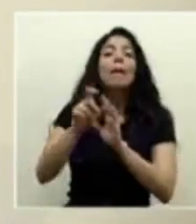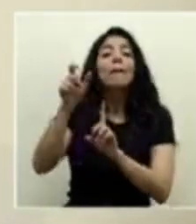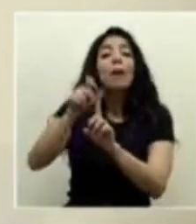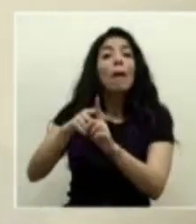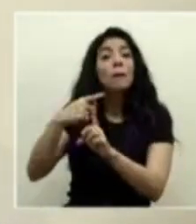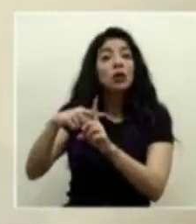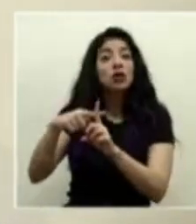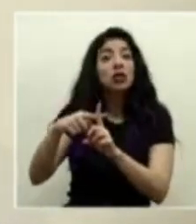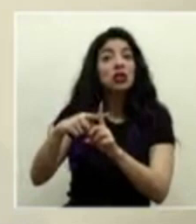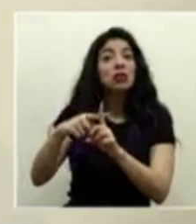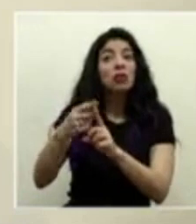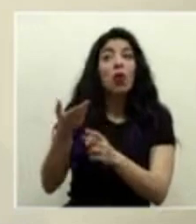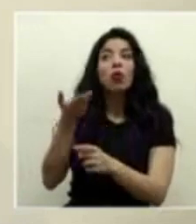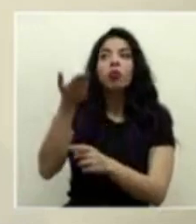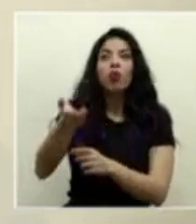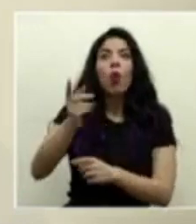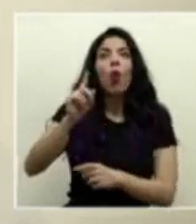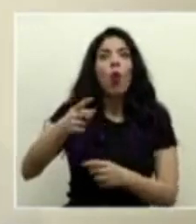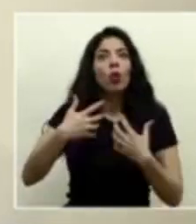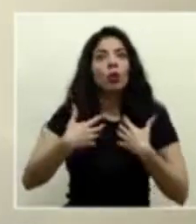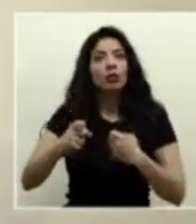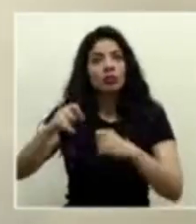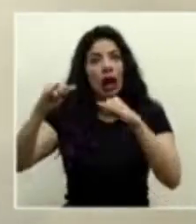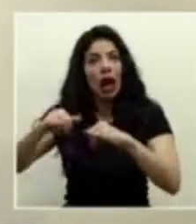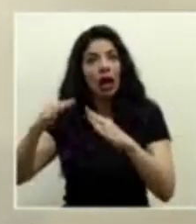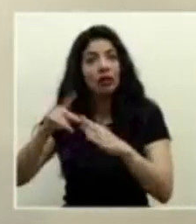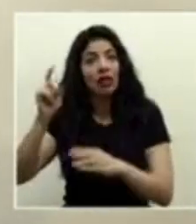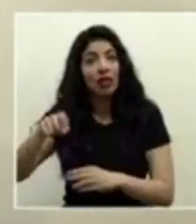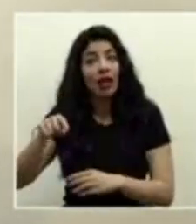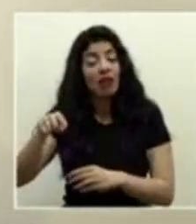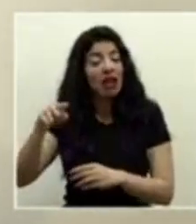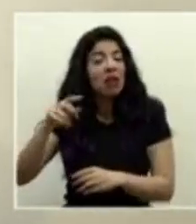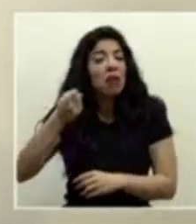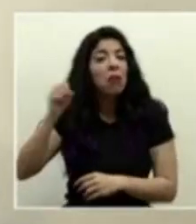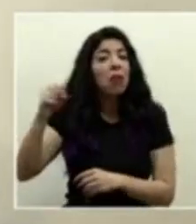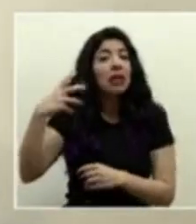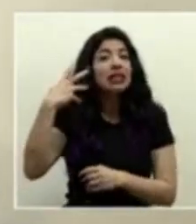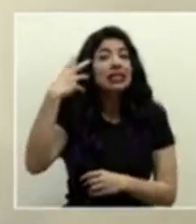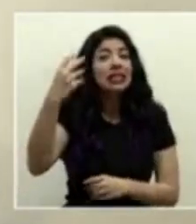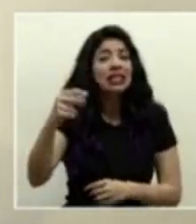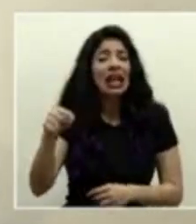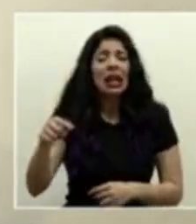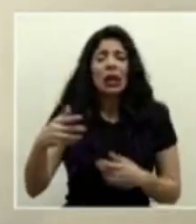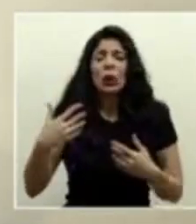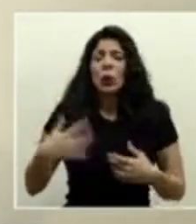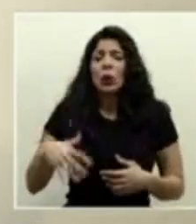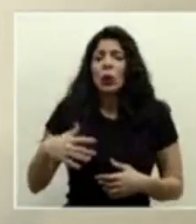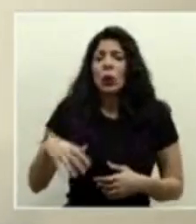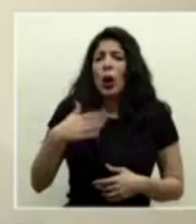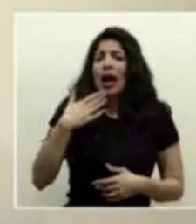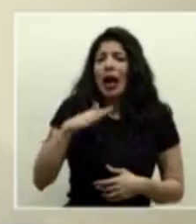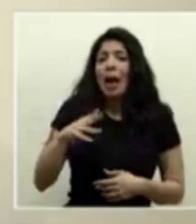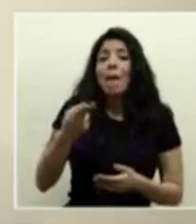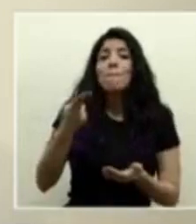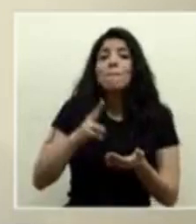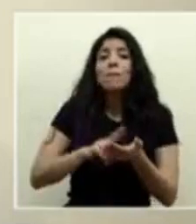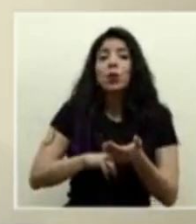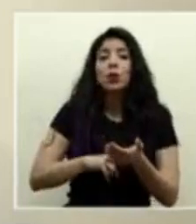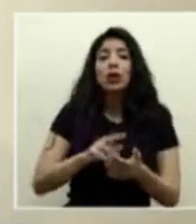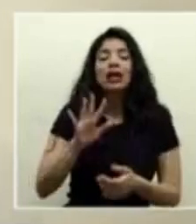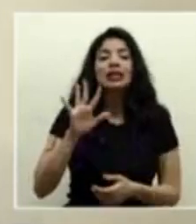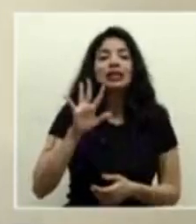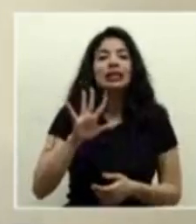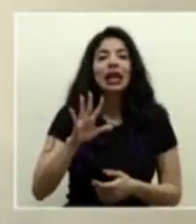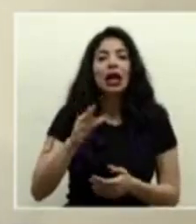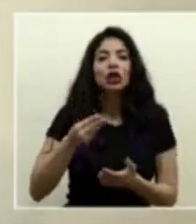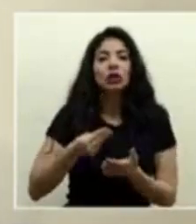sale de su casa con una orden sanitaria, esto es muy grave y justamente se somete a una multa de cinco salarios